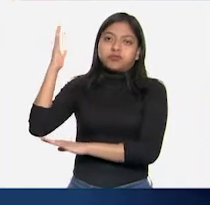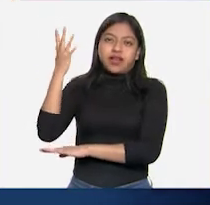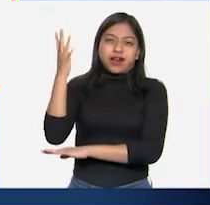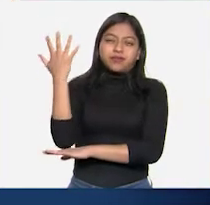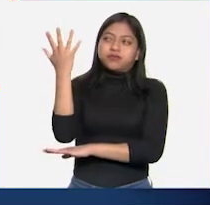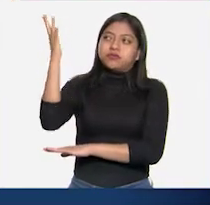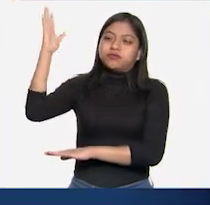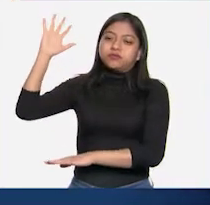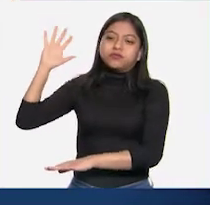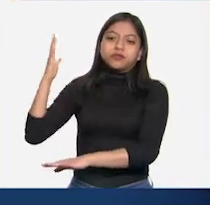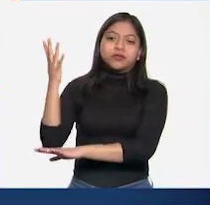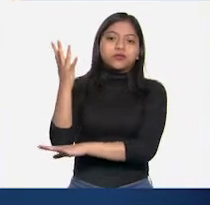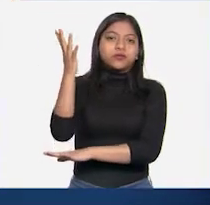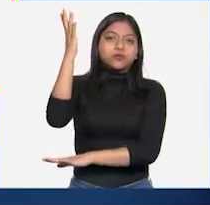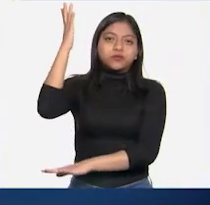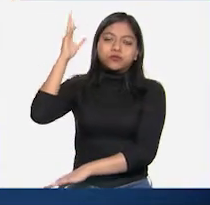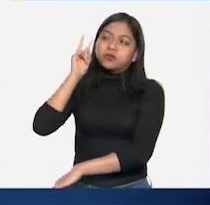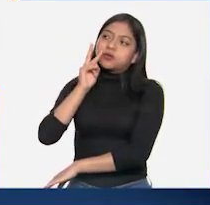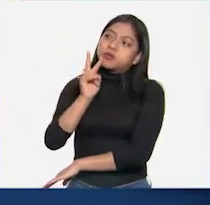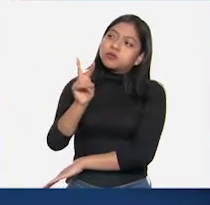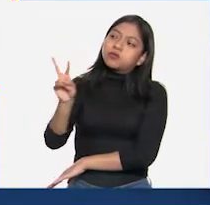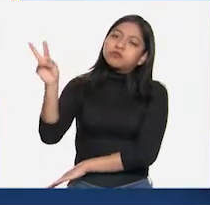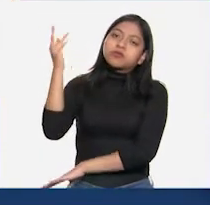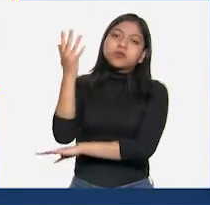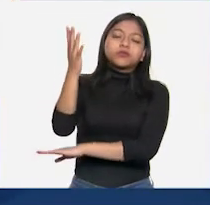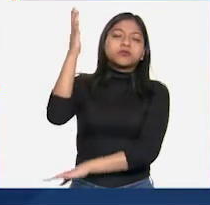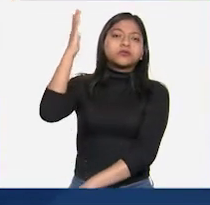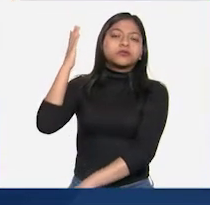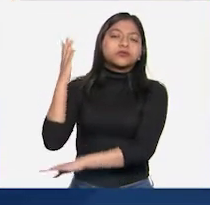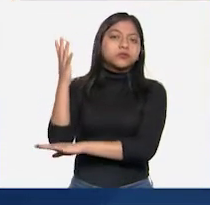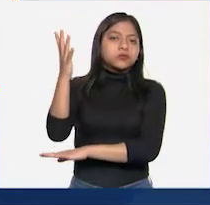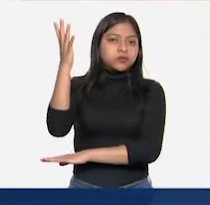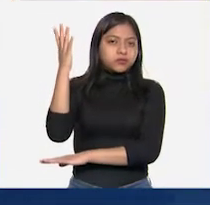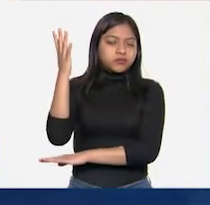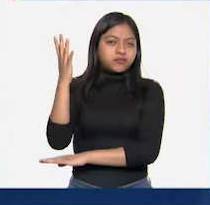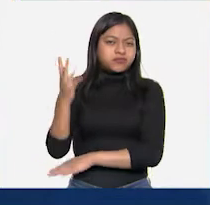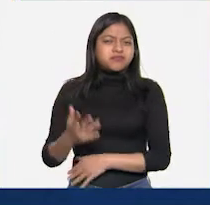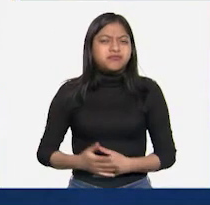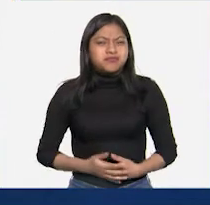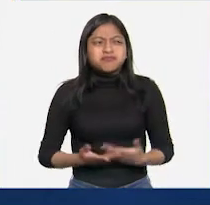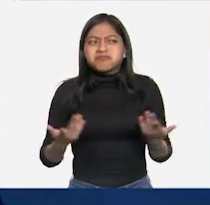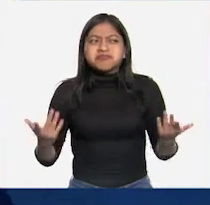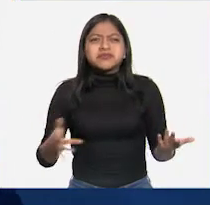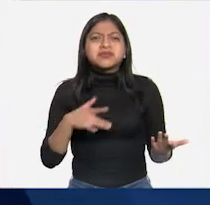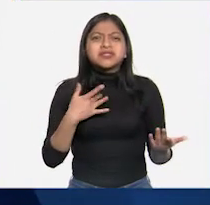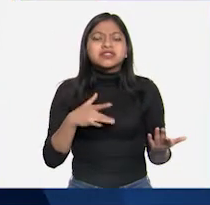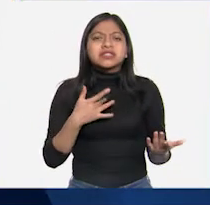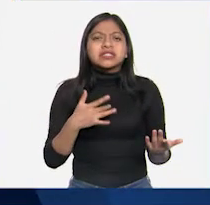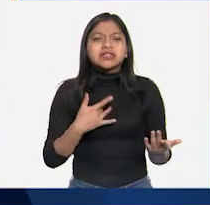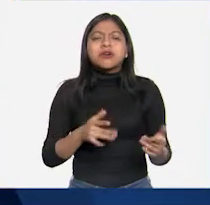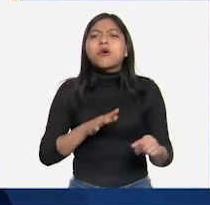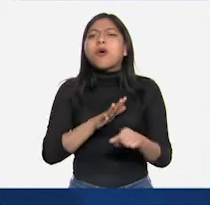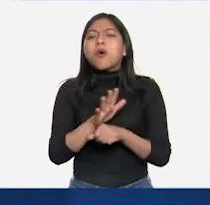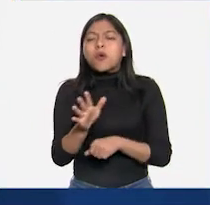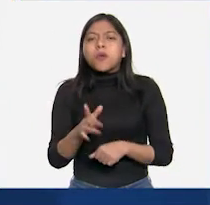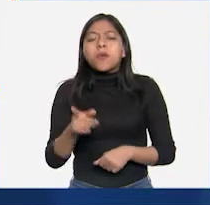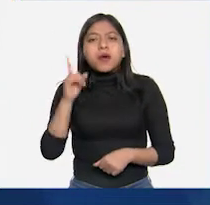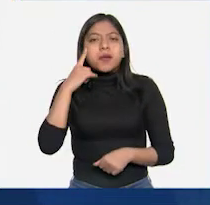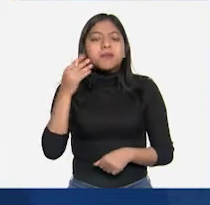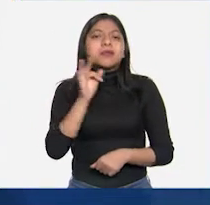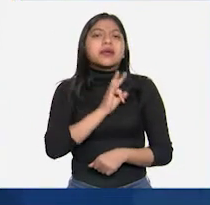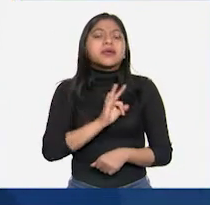es lo que él está viendo. Así es. ¿Cuáles sentidos son los que están más implicados,